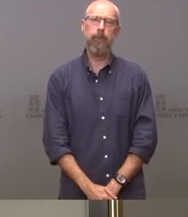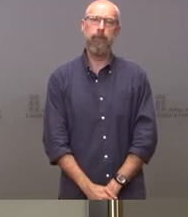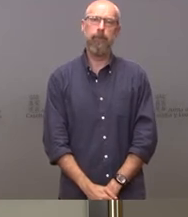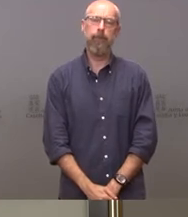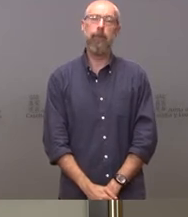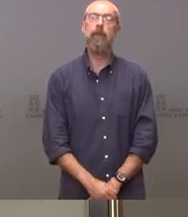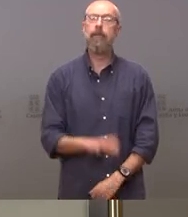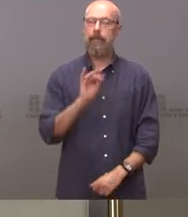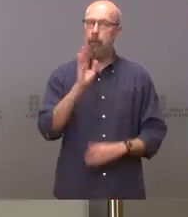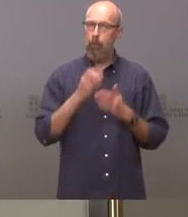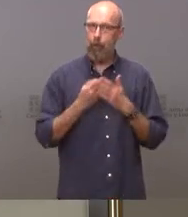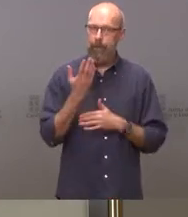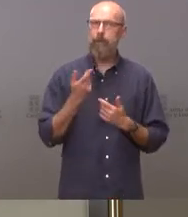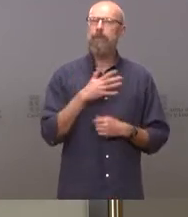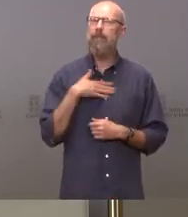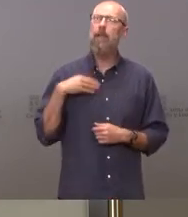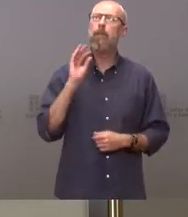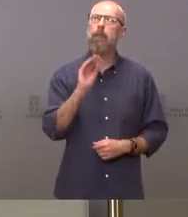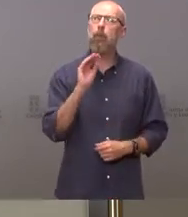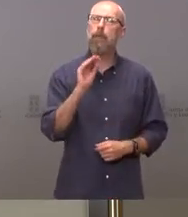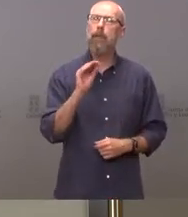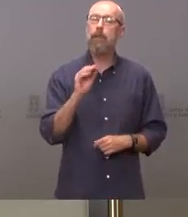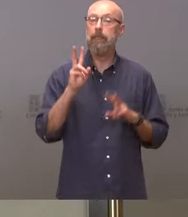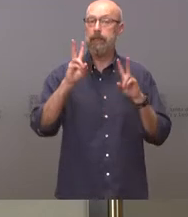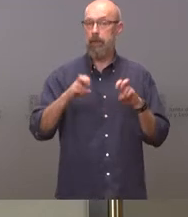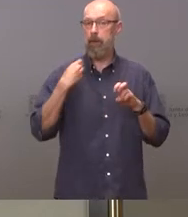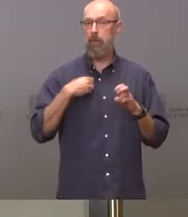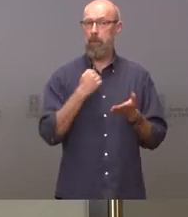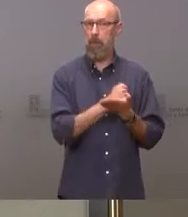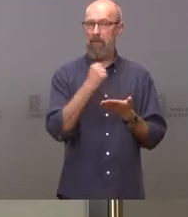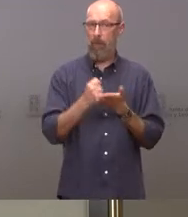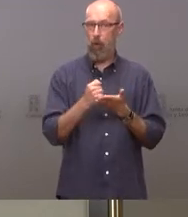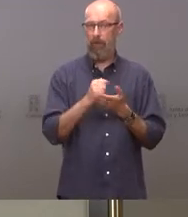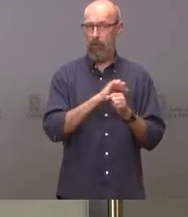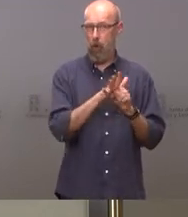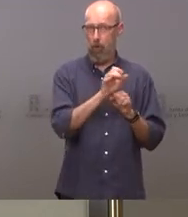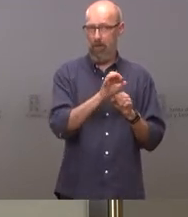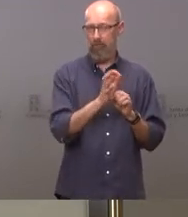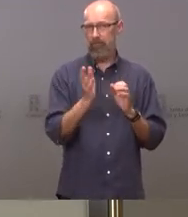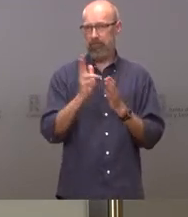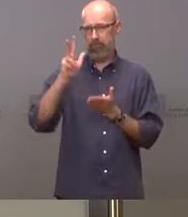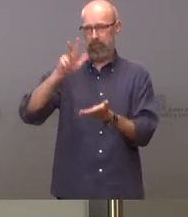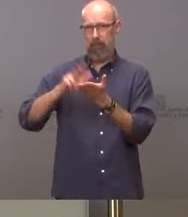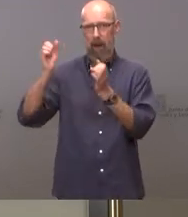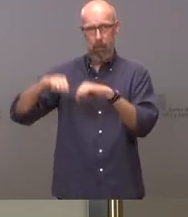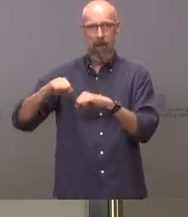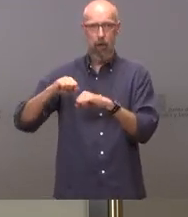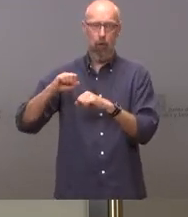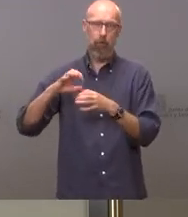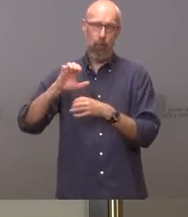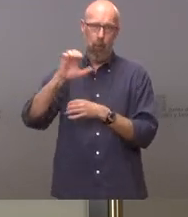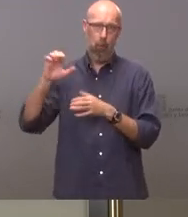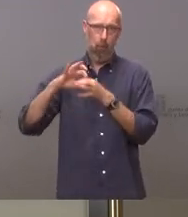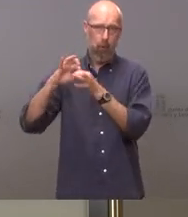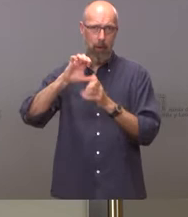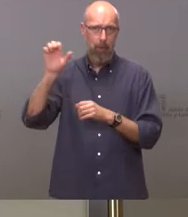Sí, buenos días. Yo quería preguntar sobre el pasaporte COVID aprobado ya definitivamente por la Unión Europea, de qué